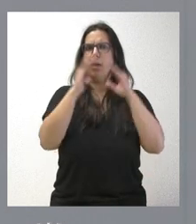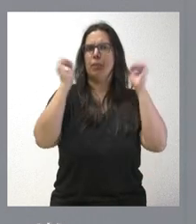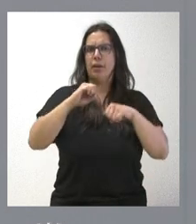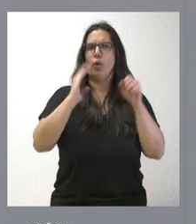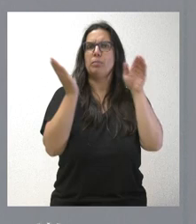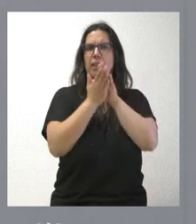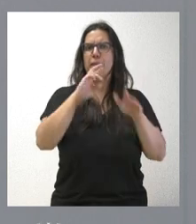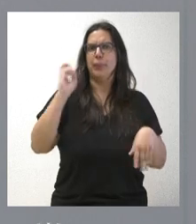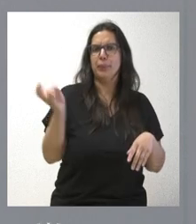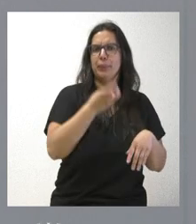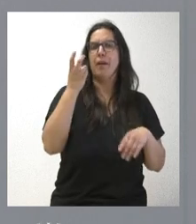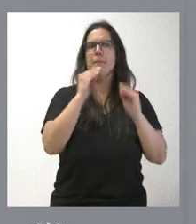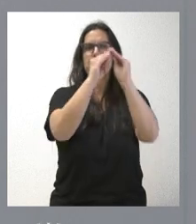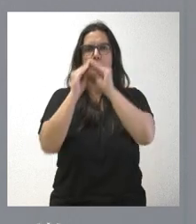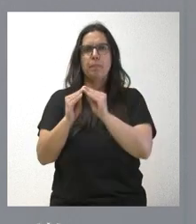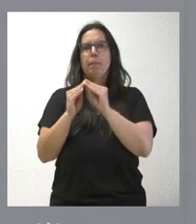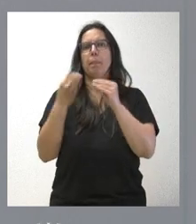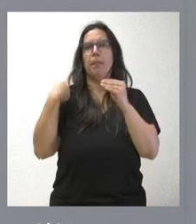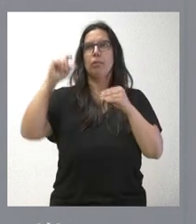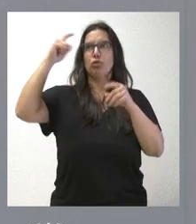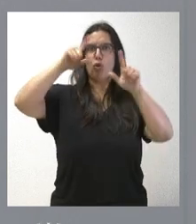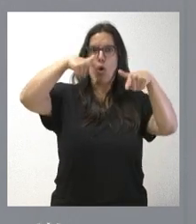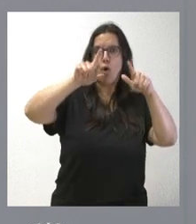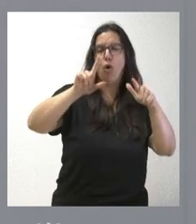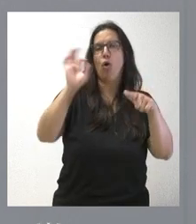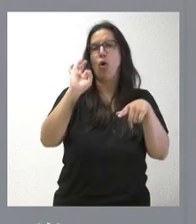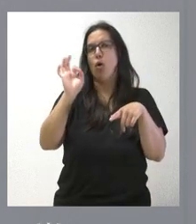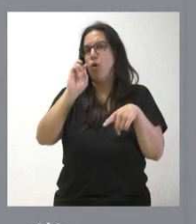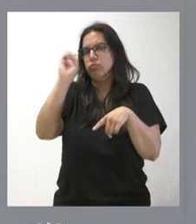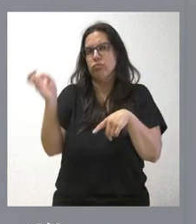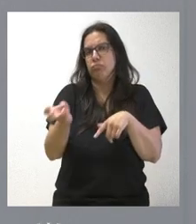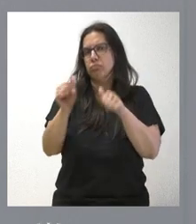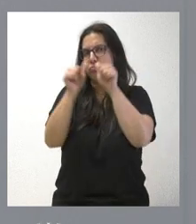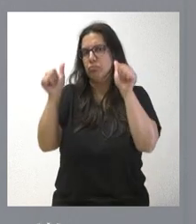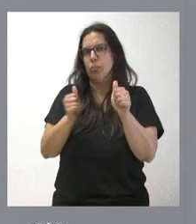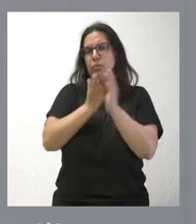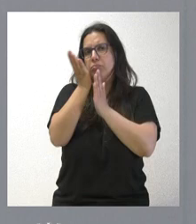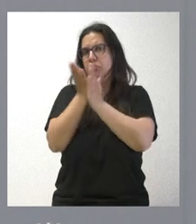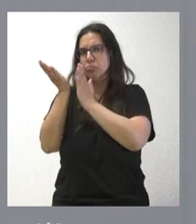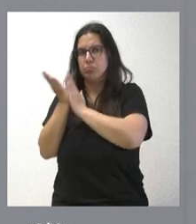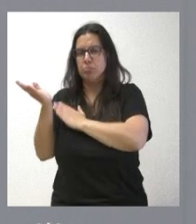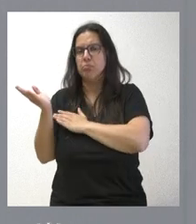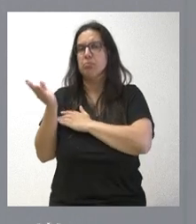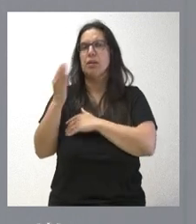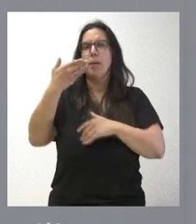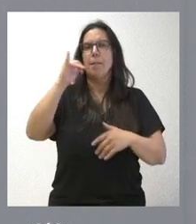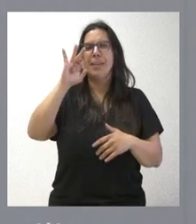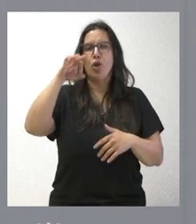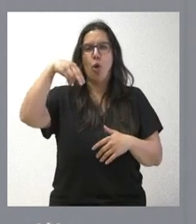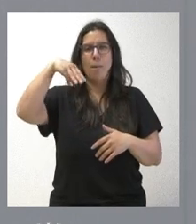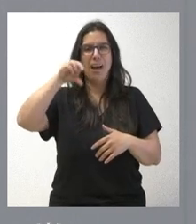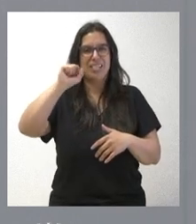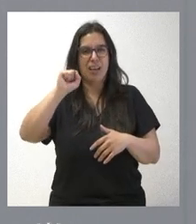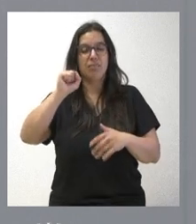algunas fuentes de autoconsumo energético, bien por placas o bien por alguna fuente vinculada a la biomasa, que nos permite que estas